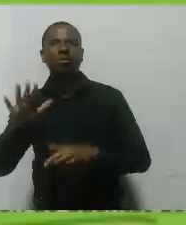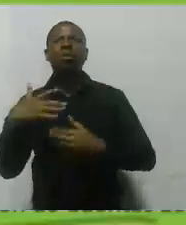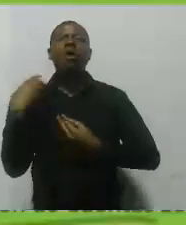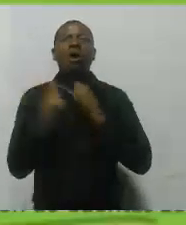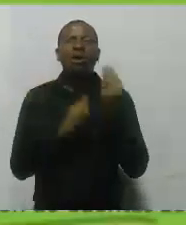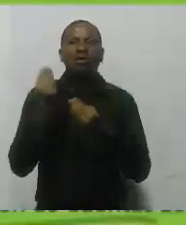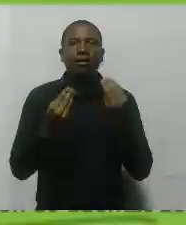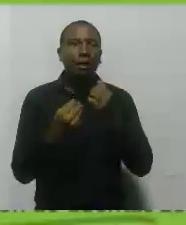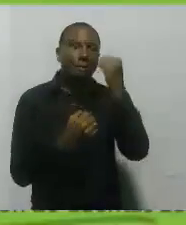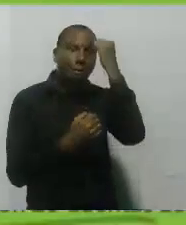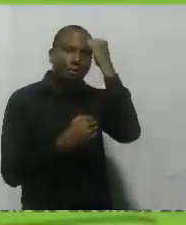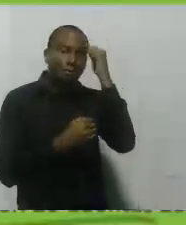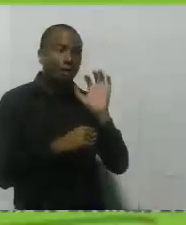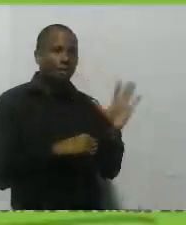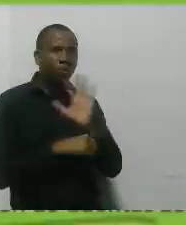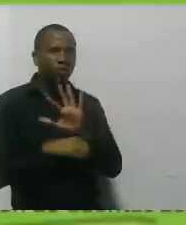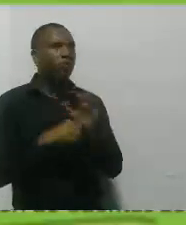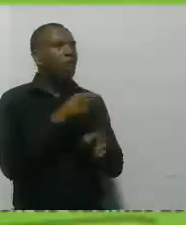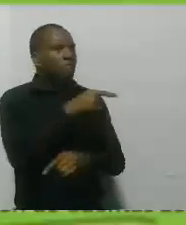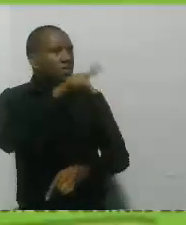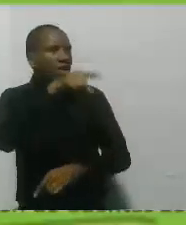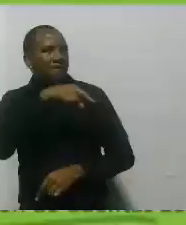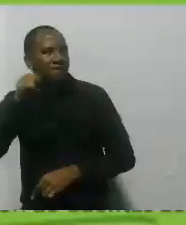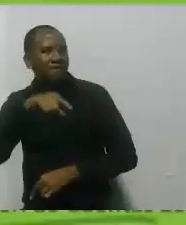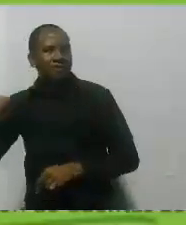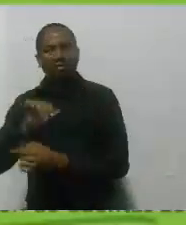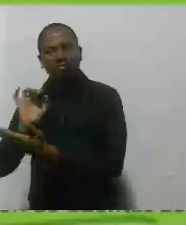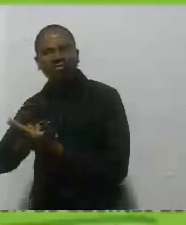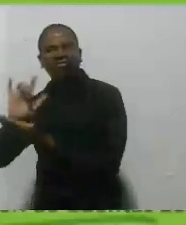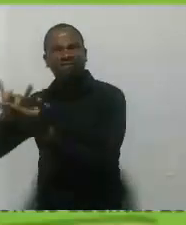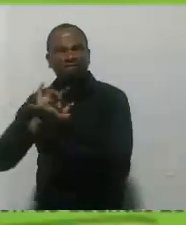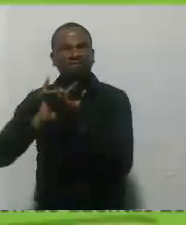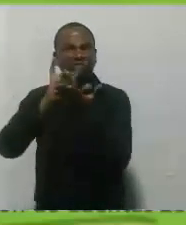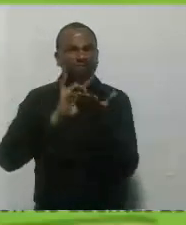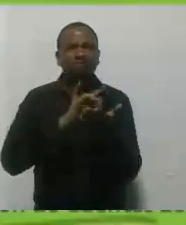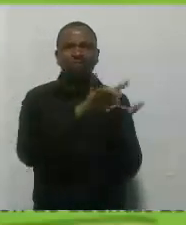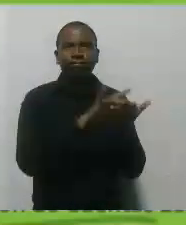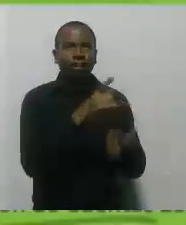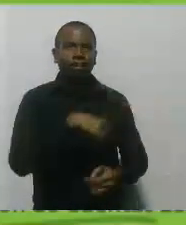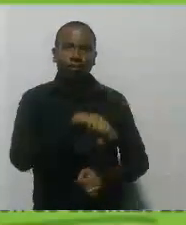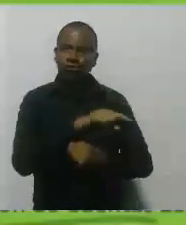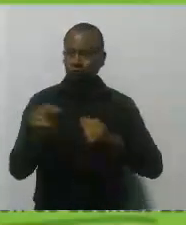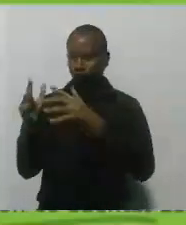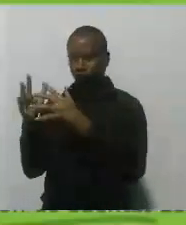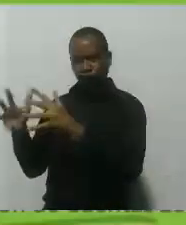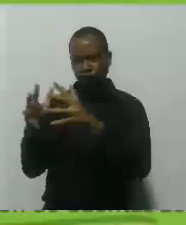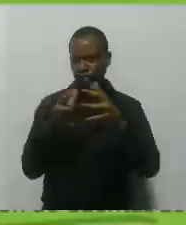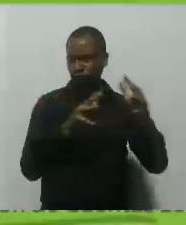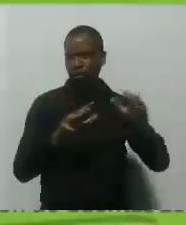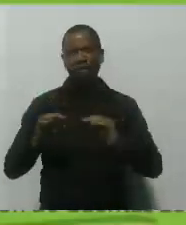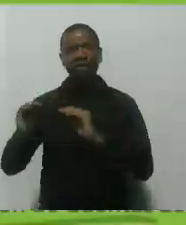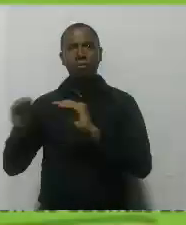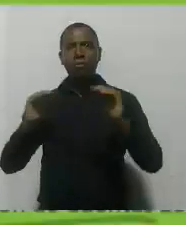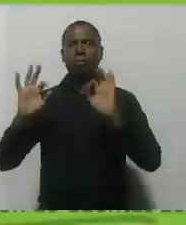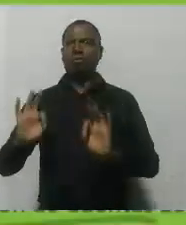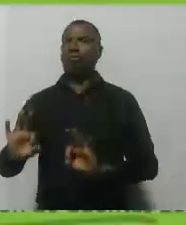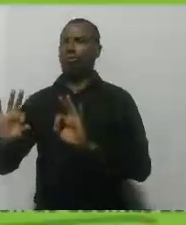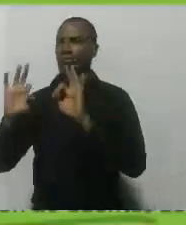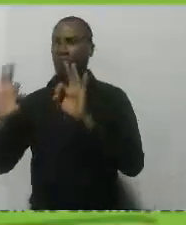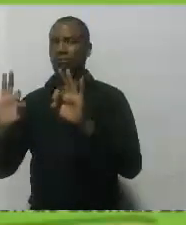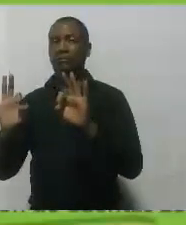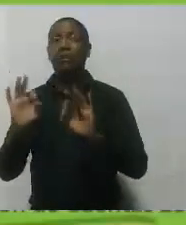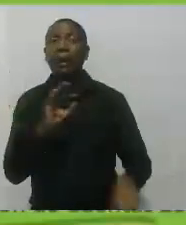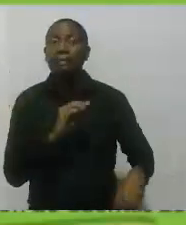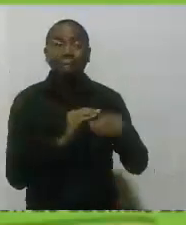profesores, entrenadores que llevan un proceso de formación integral, pero además de